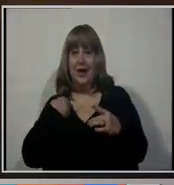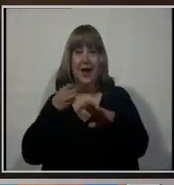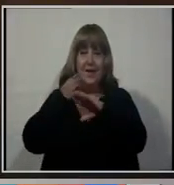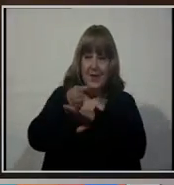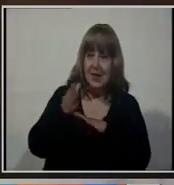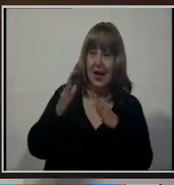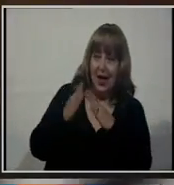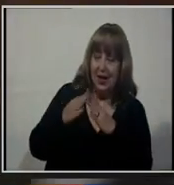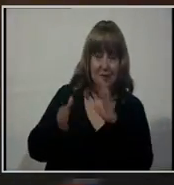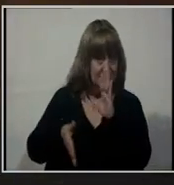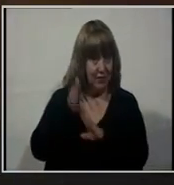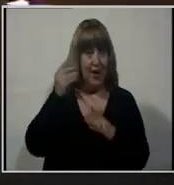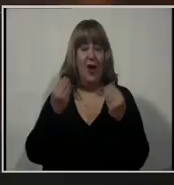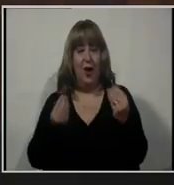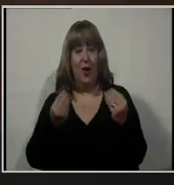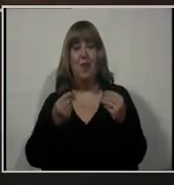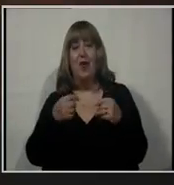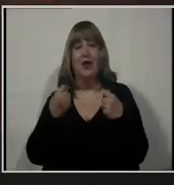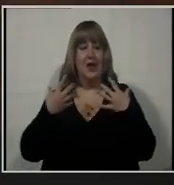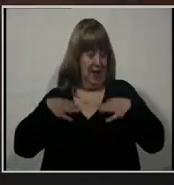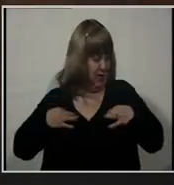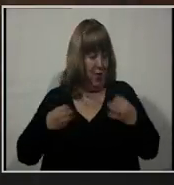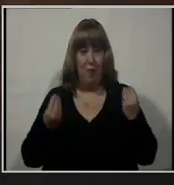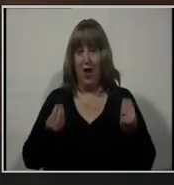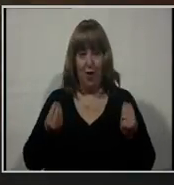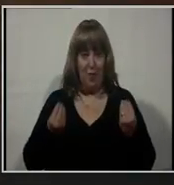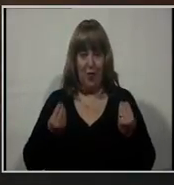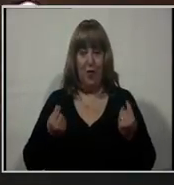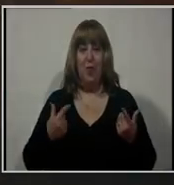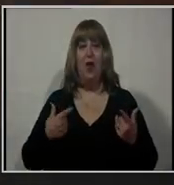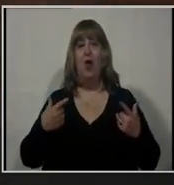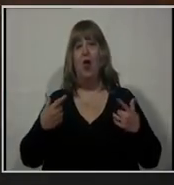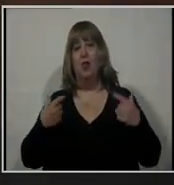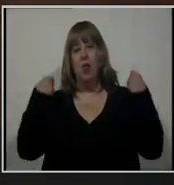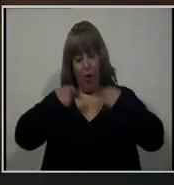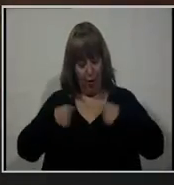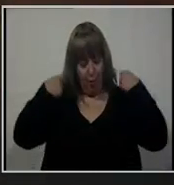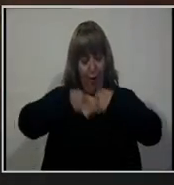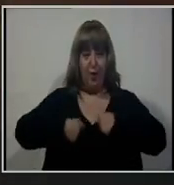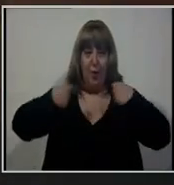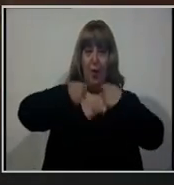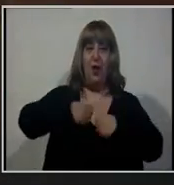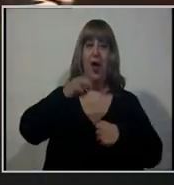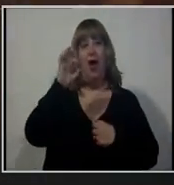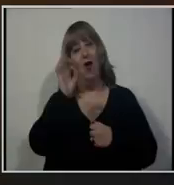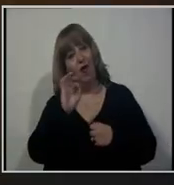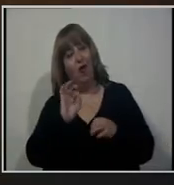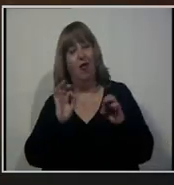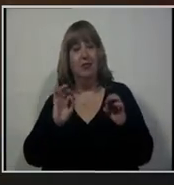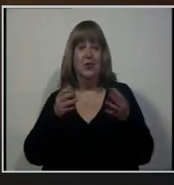el resto de la jornada y para saber sobre todo qué me pongo, si hago el efecto cebolla o no. Ya te lo dijo, sobre todo te dijo.